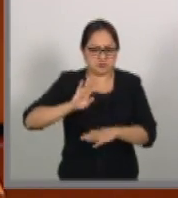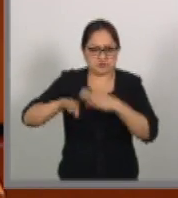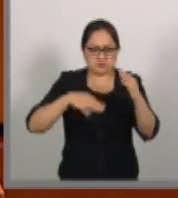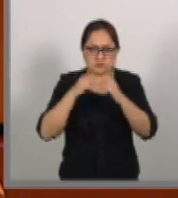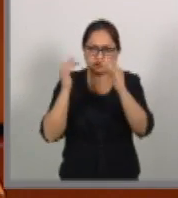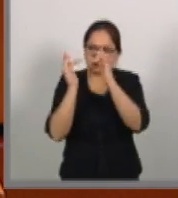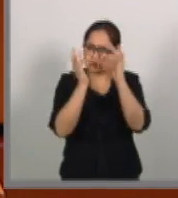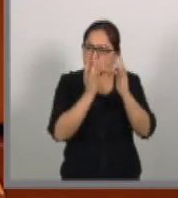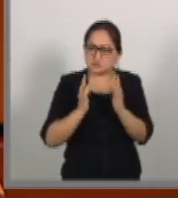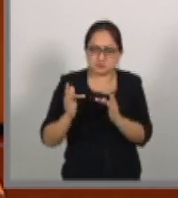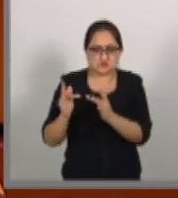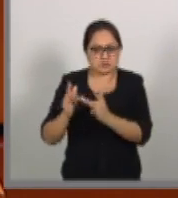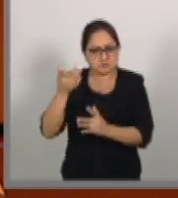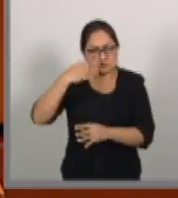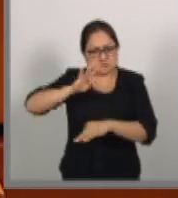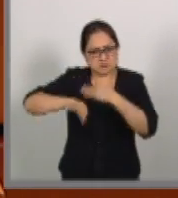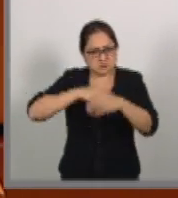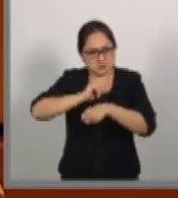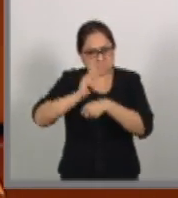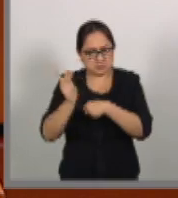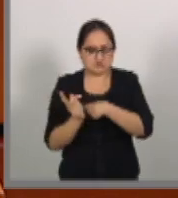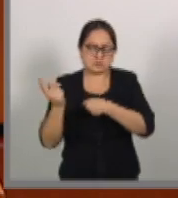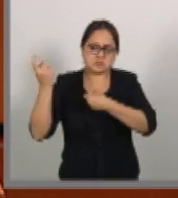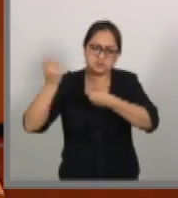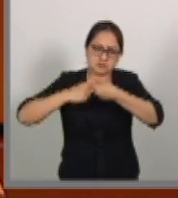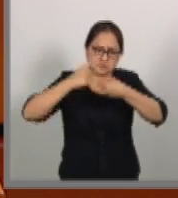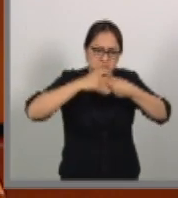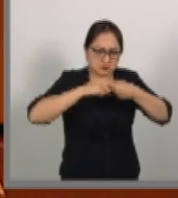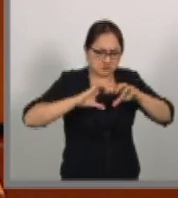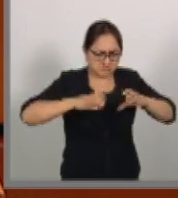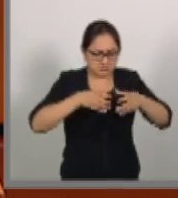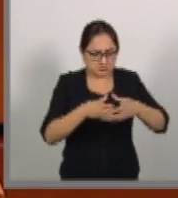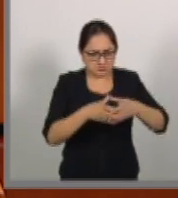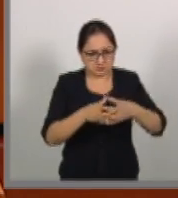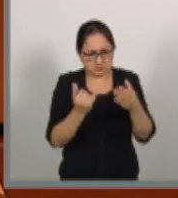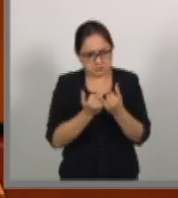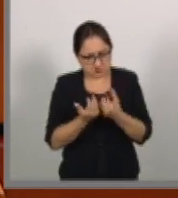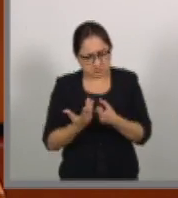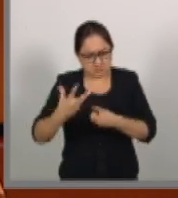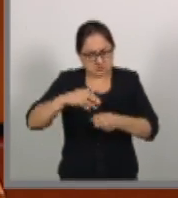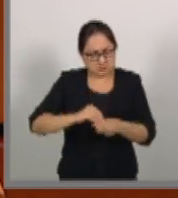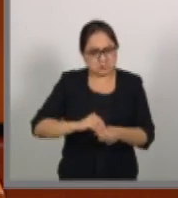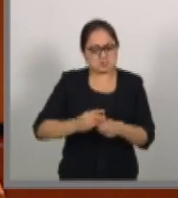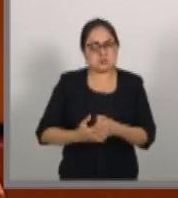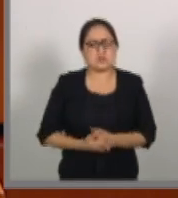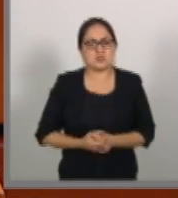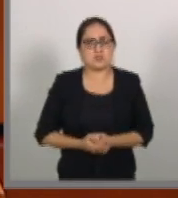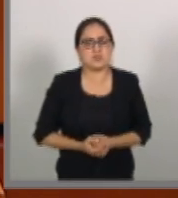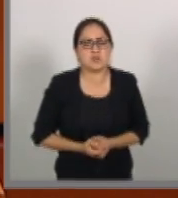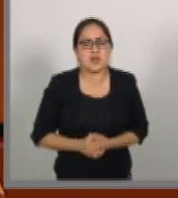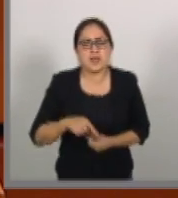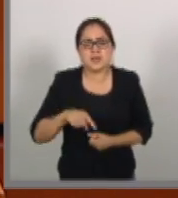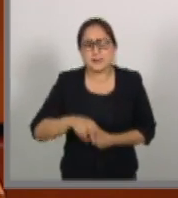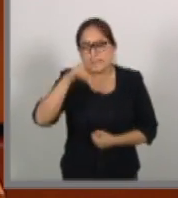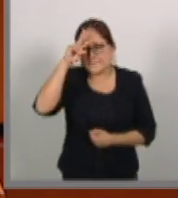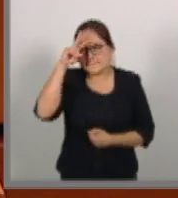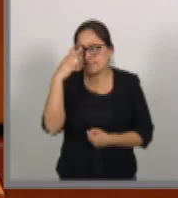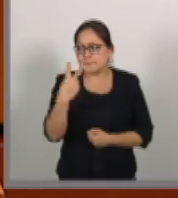para que todos los actores que formamos parte de ella estemos incluidos. México,